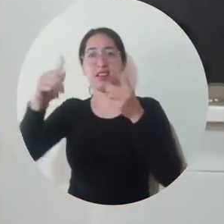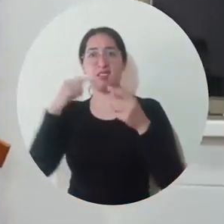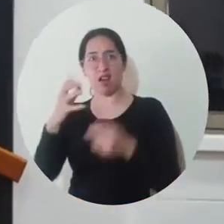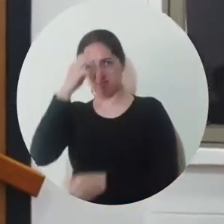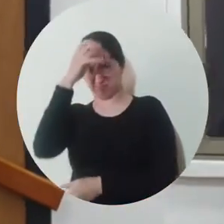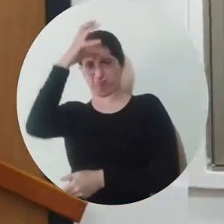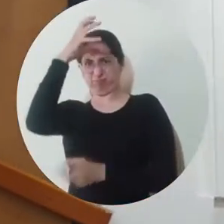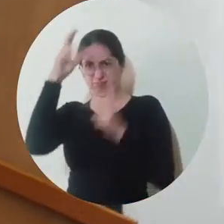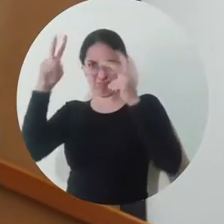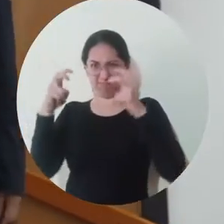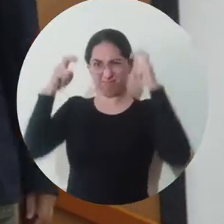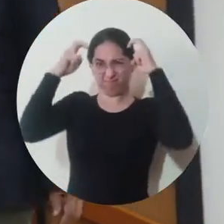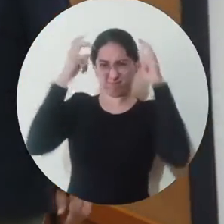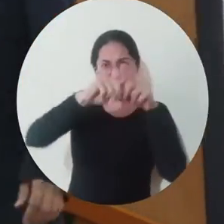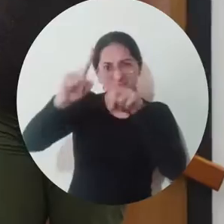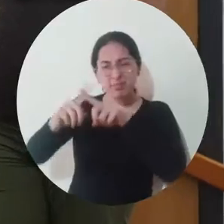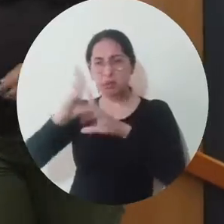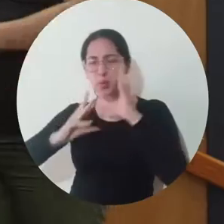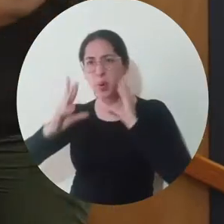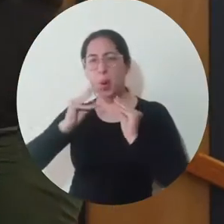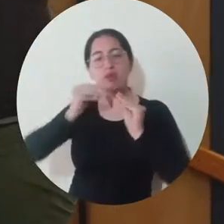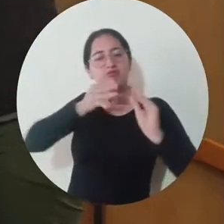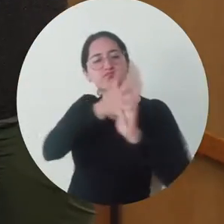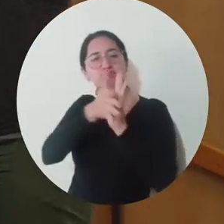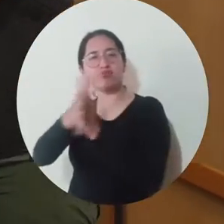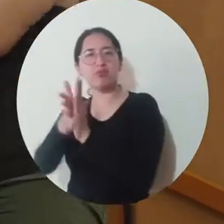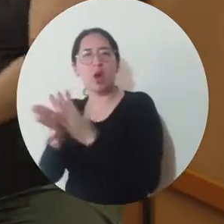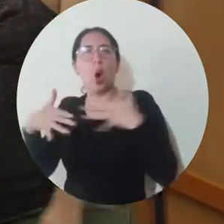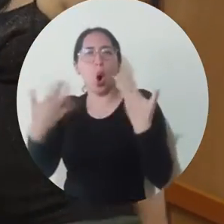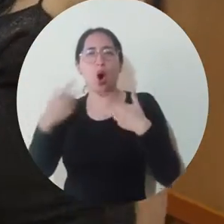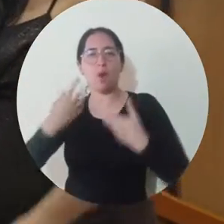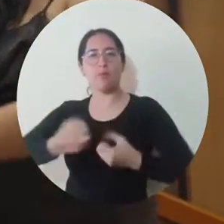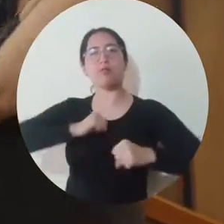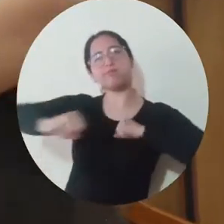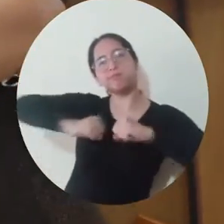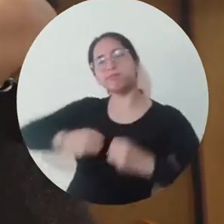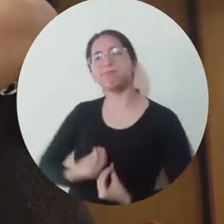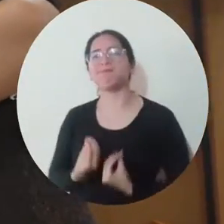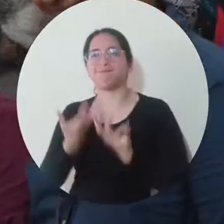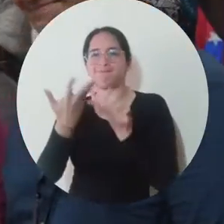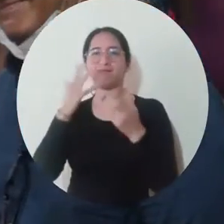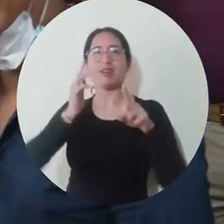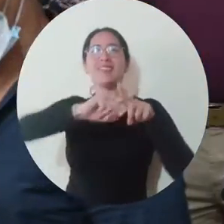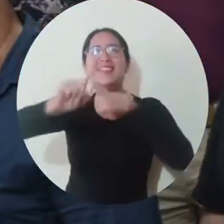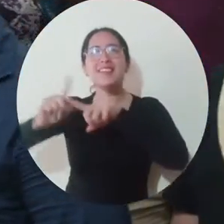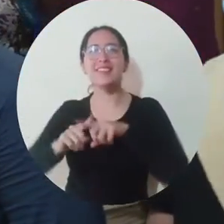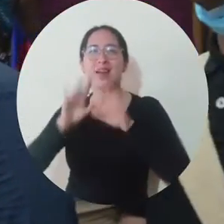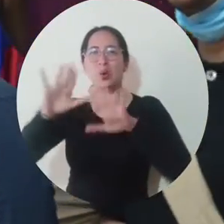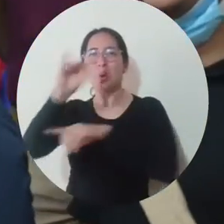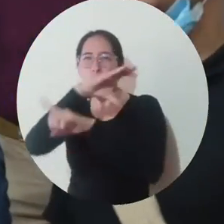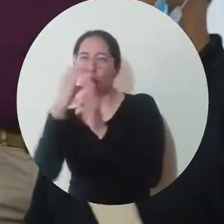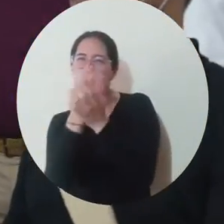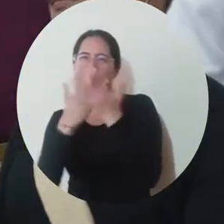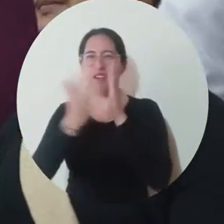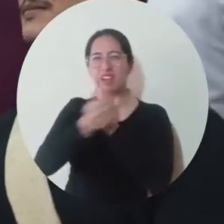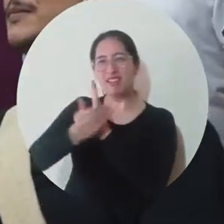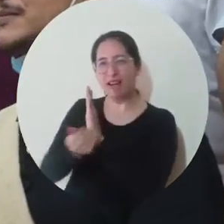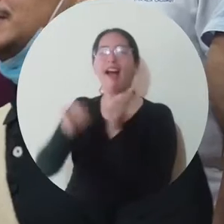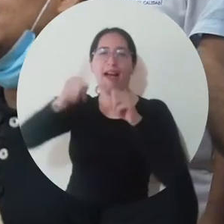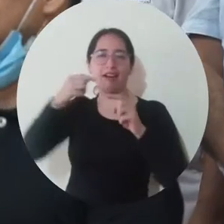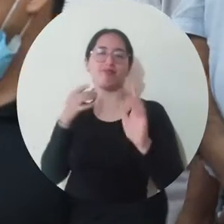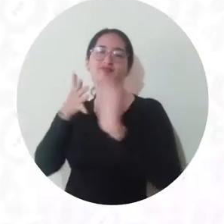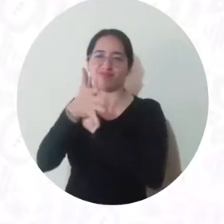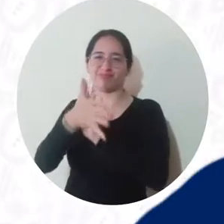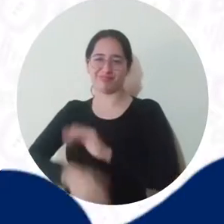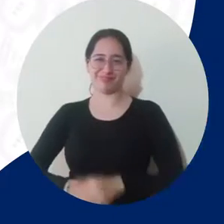Caribe colombiano para aportar conocimientos, saberes y experiencias desde la creación y el impulso de expresiones en diversas disciplinas del campo